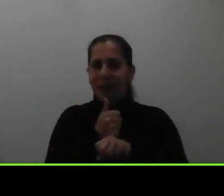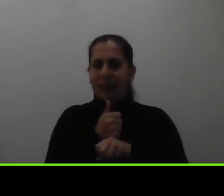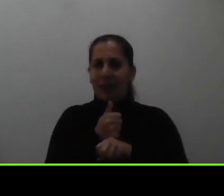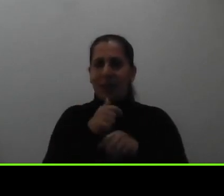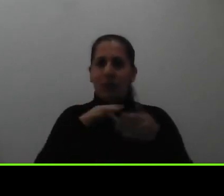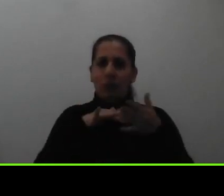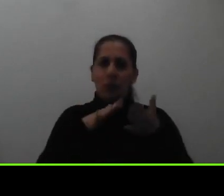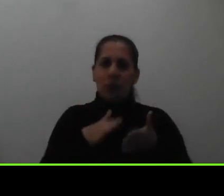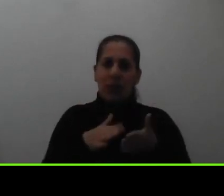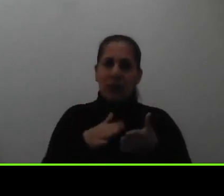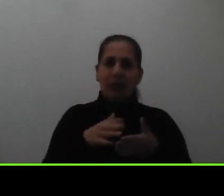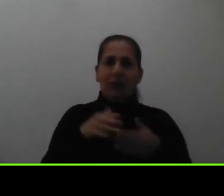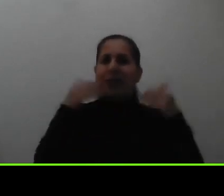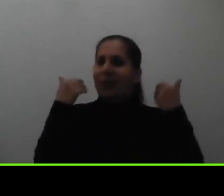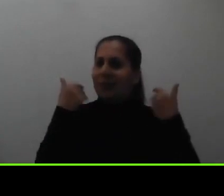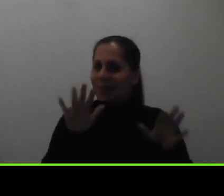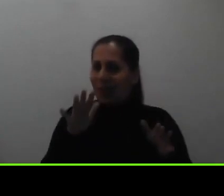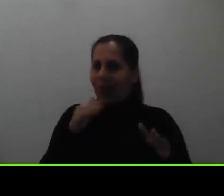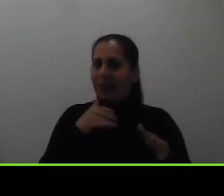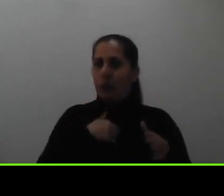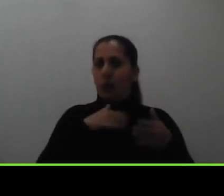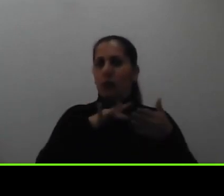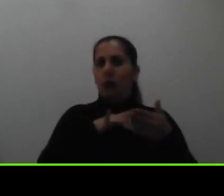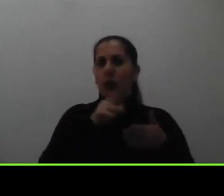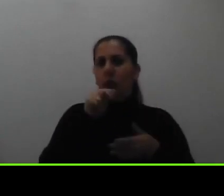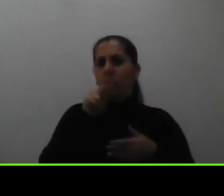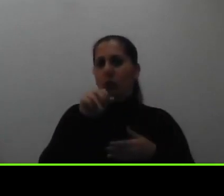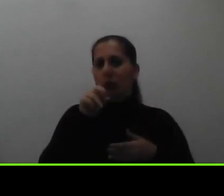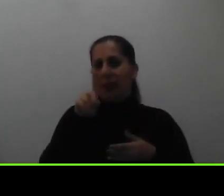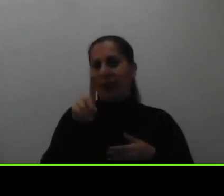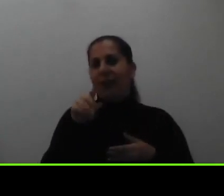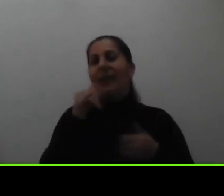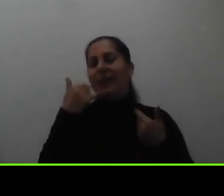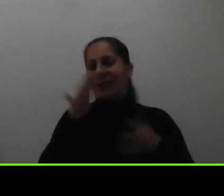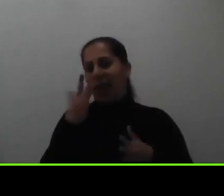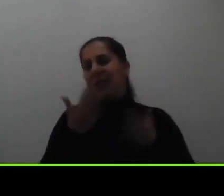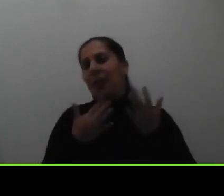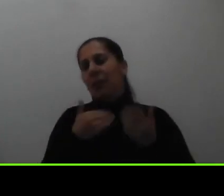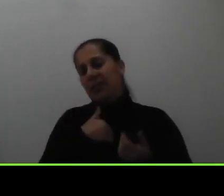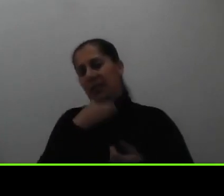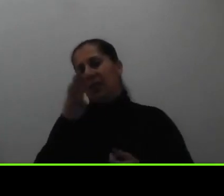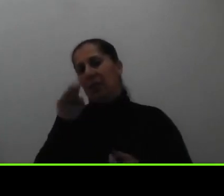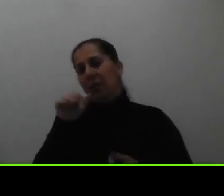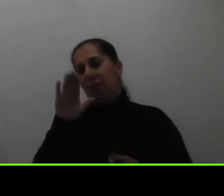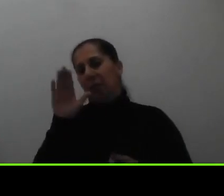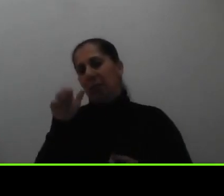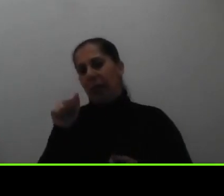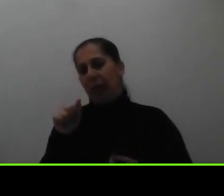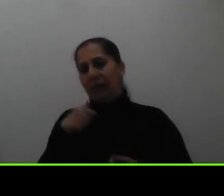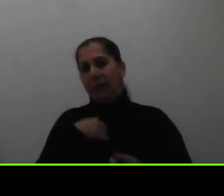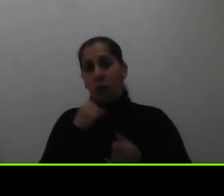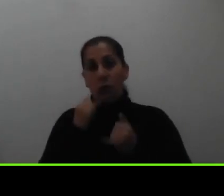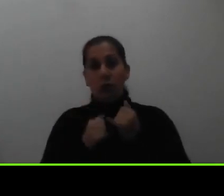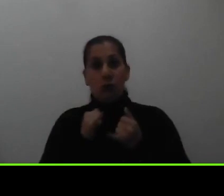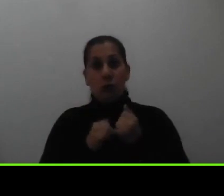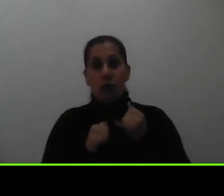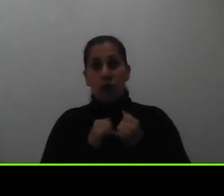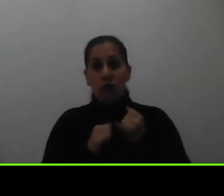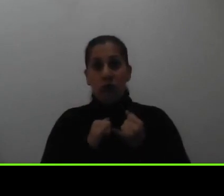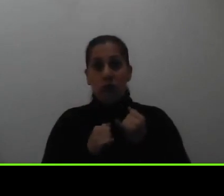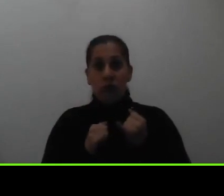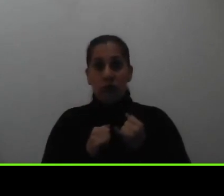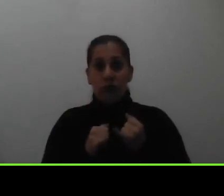estudiantes o personas que ya son estudiantes de la UNED y que incluso puede ser que ya tengan alguna beca que las dejé para el final porque